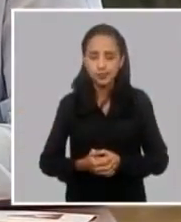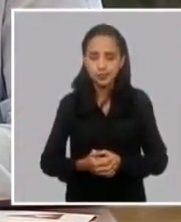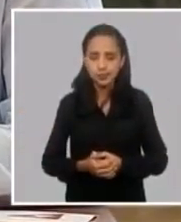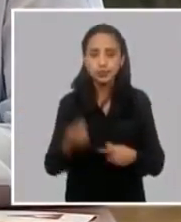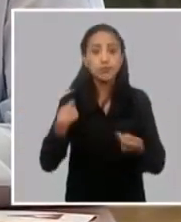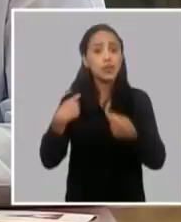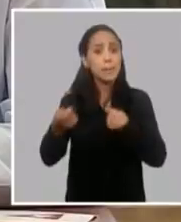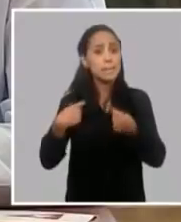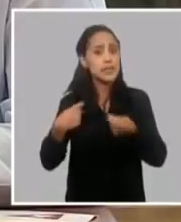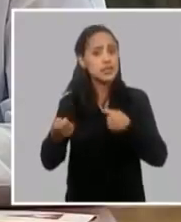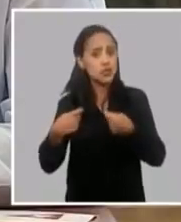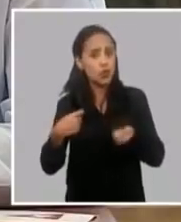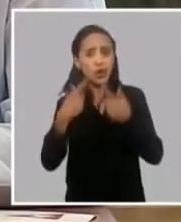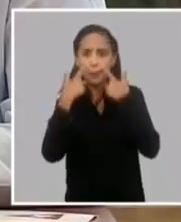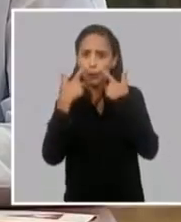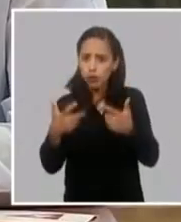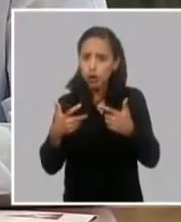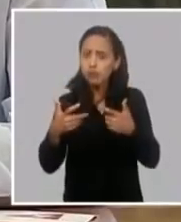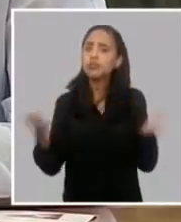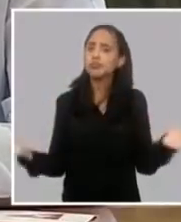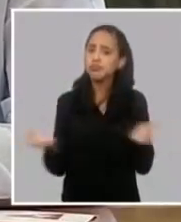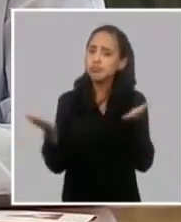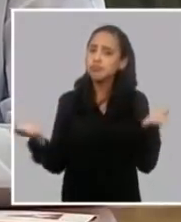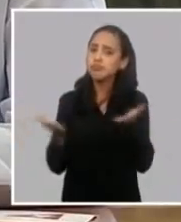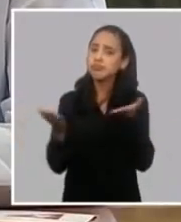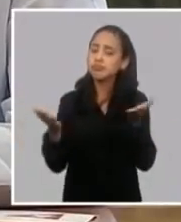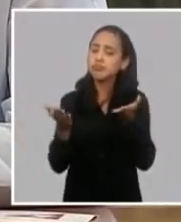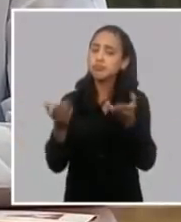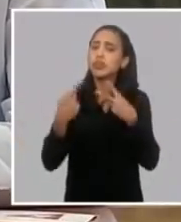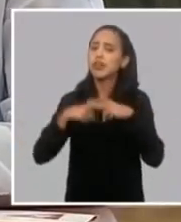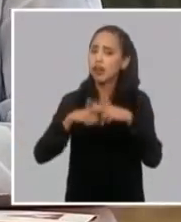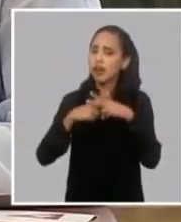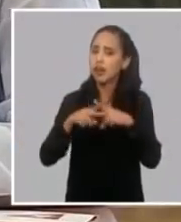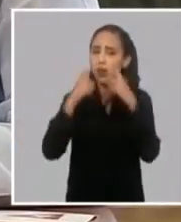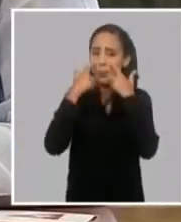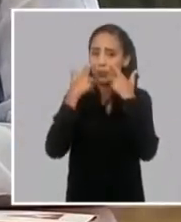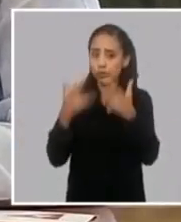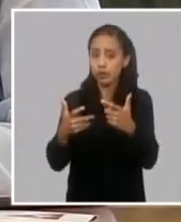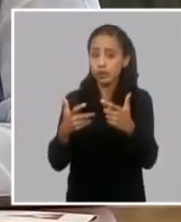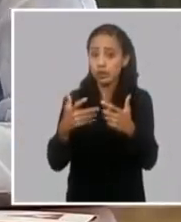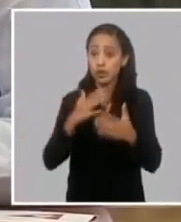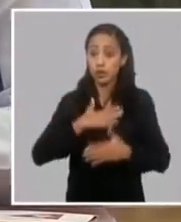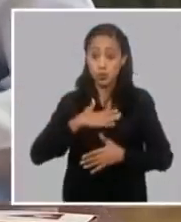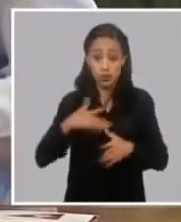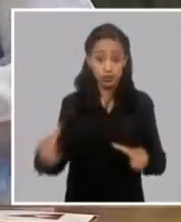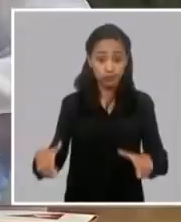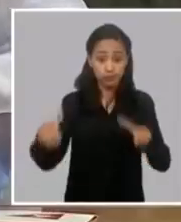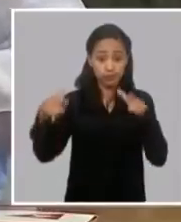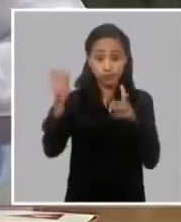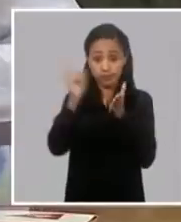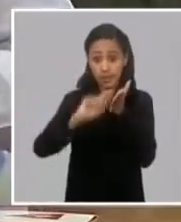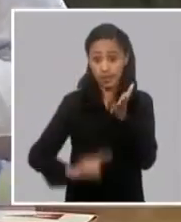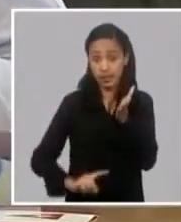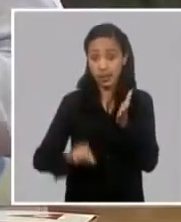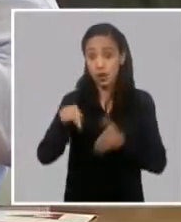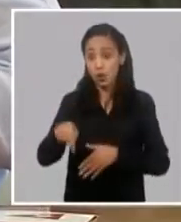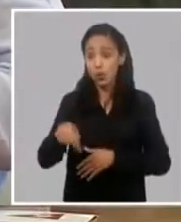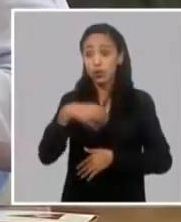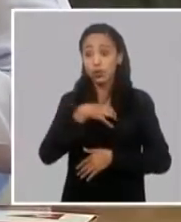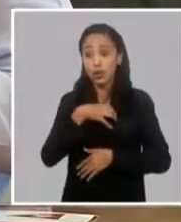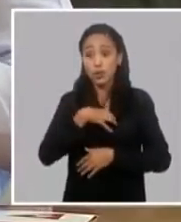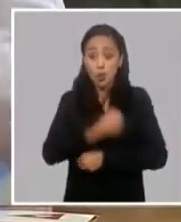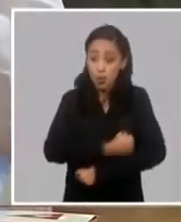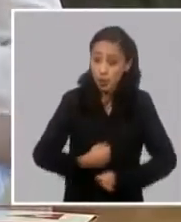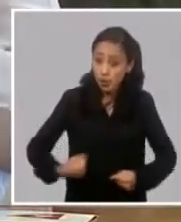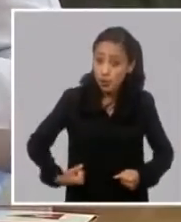en inversiones importantes y en mantenimientos importantes a nuestras principales plantas de energía hoy estamos estamos entrando con